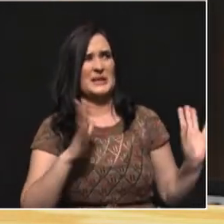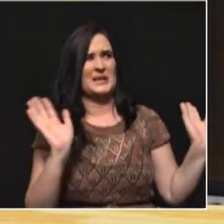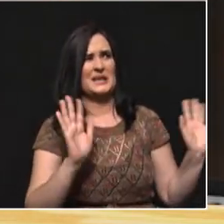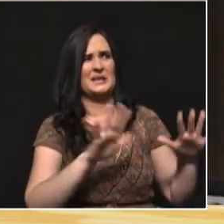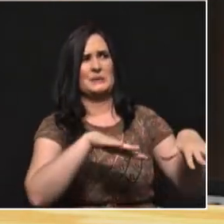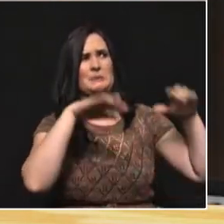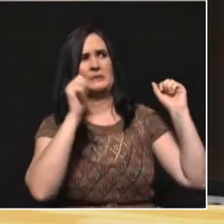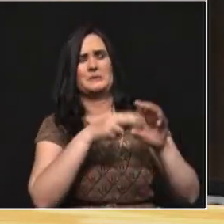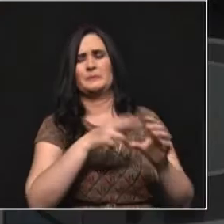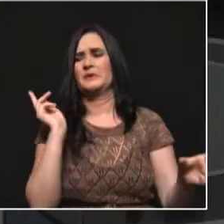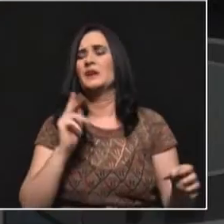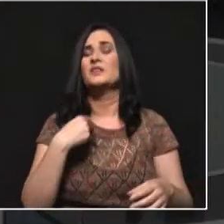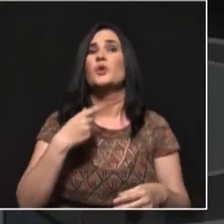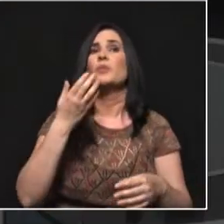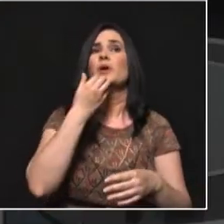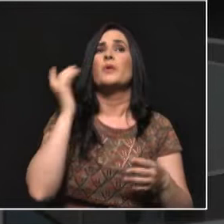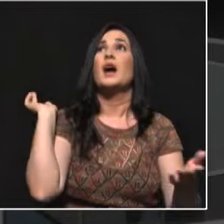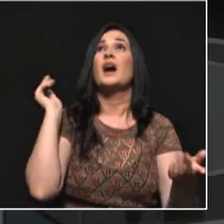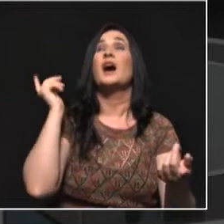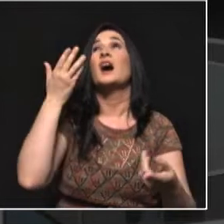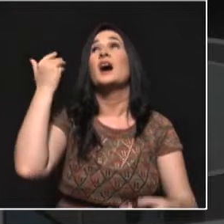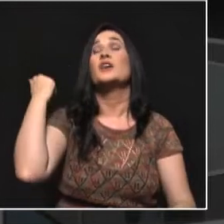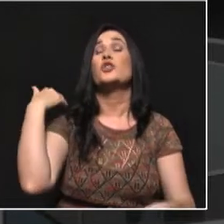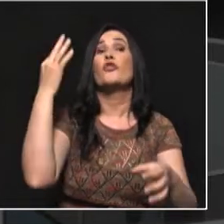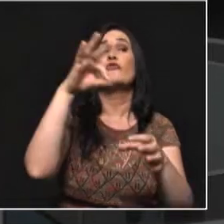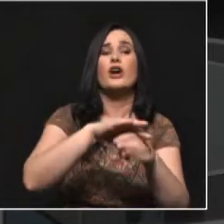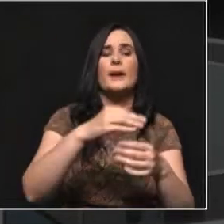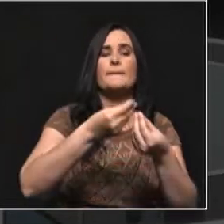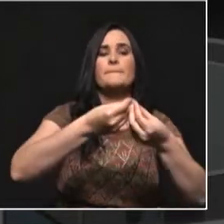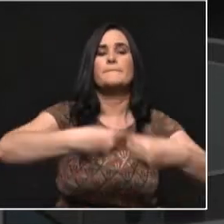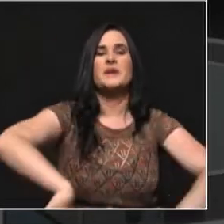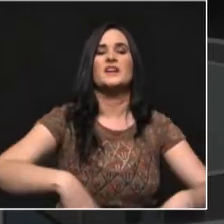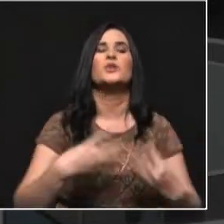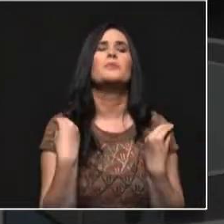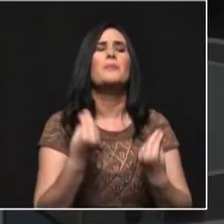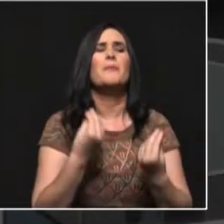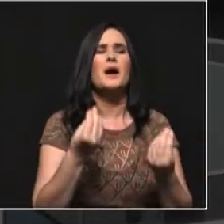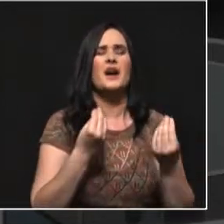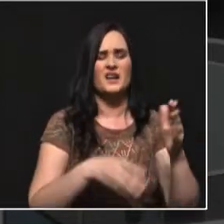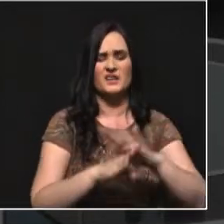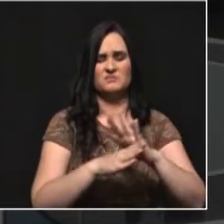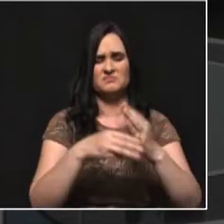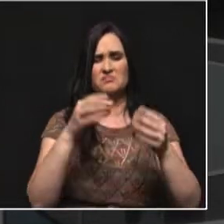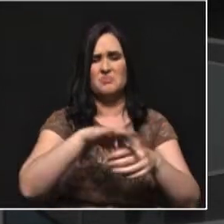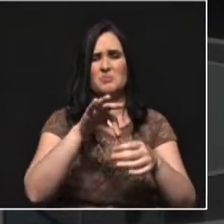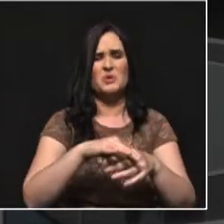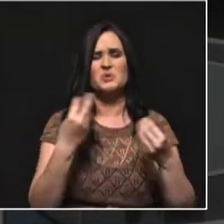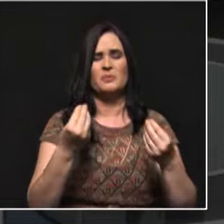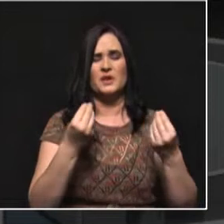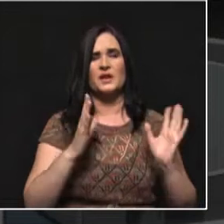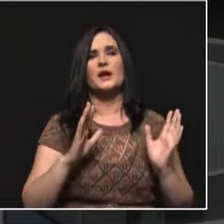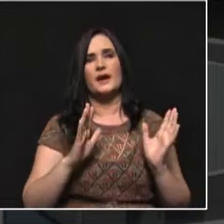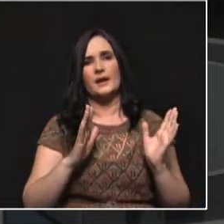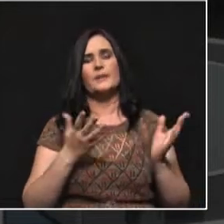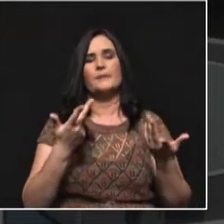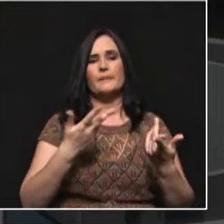eso es como escucharlo, hace tantos años salí a votar y perdí mi voto, entonces ¿para qué seguir votando? Entonces, más o menos así se mueve